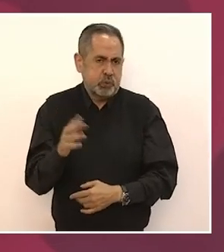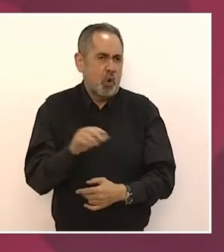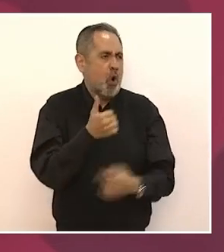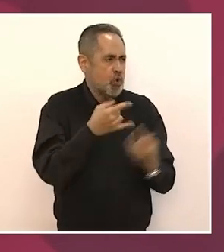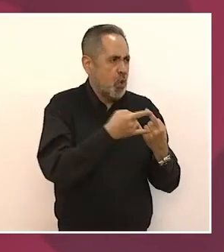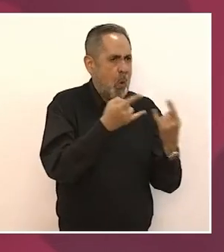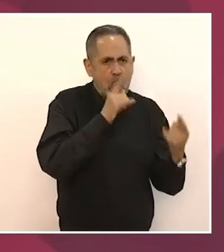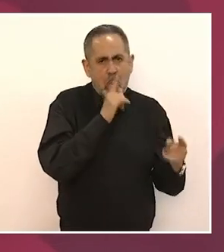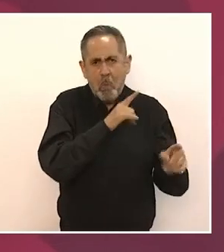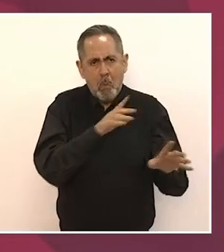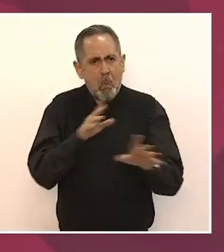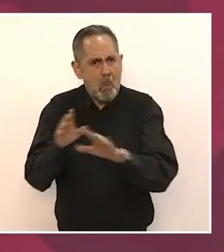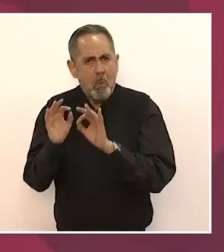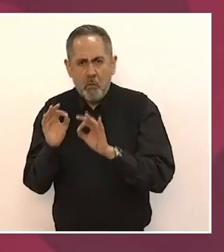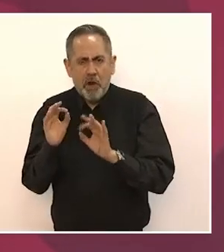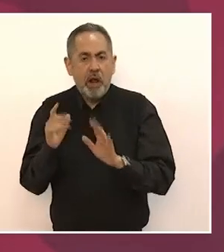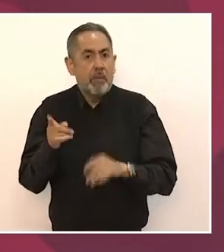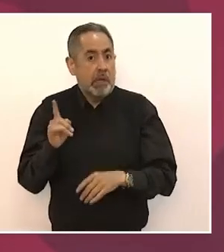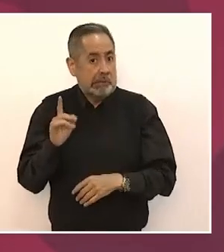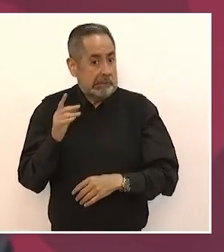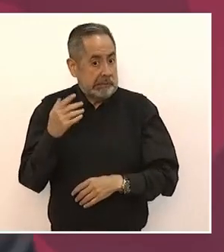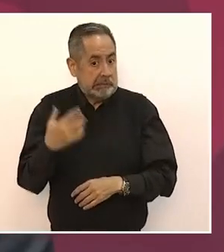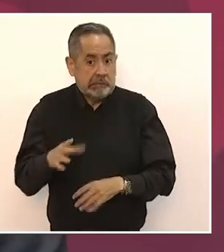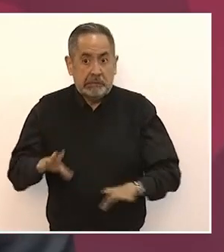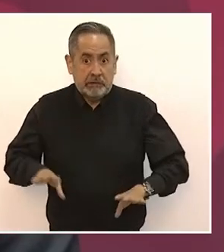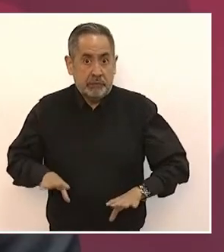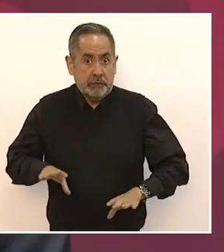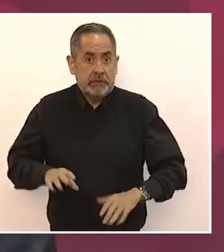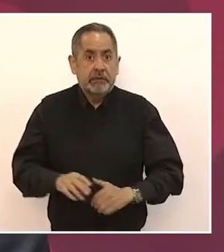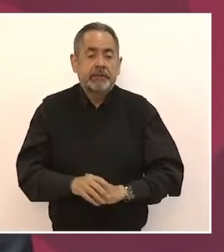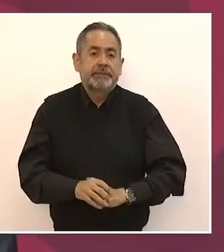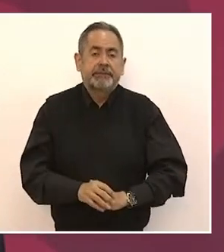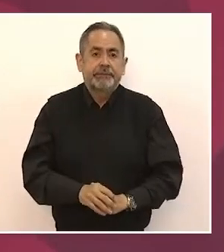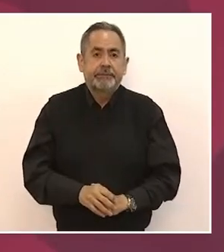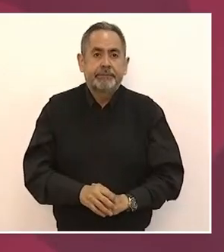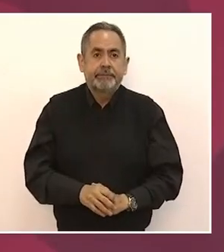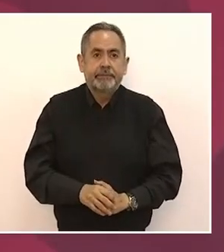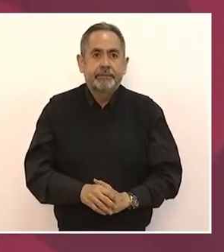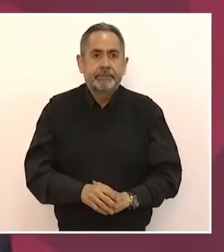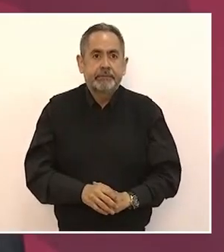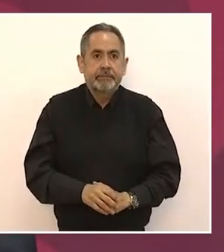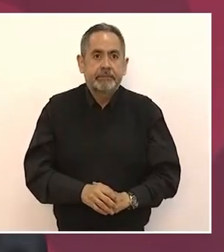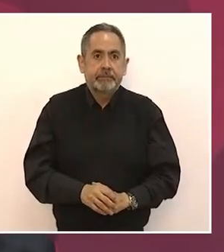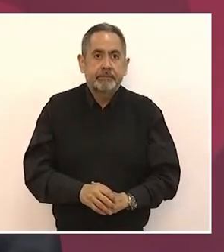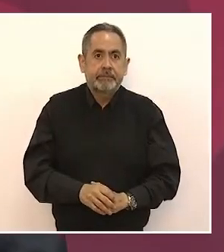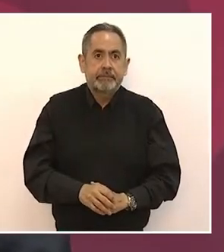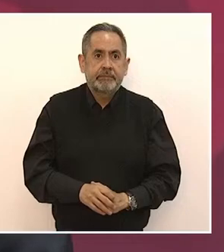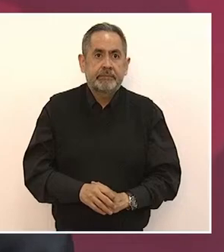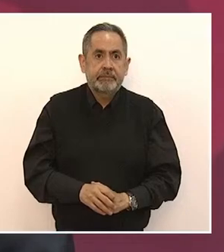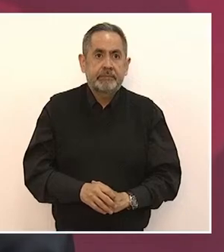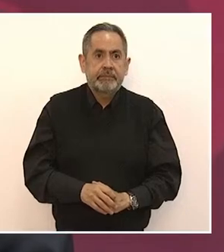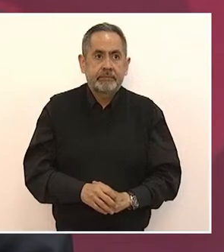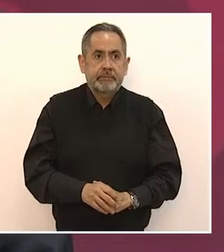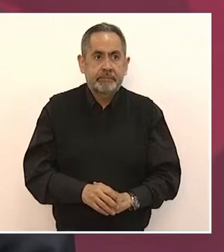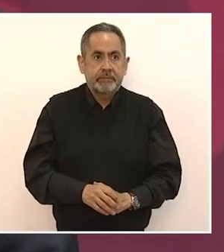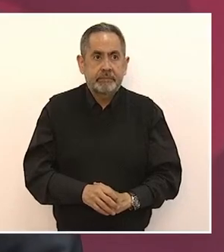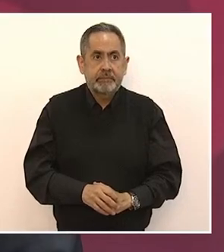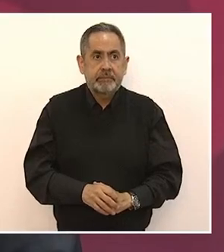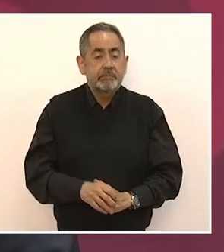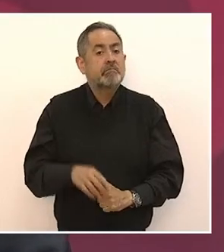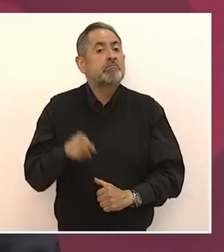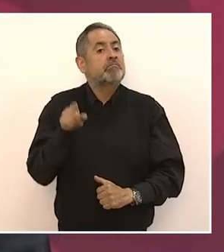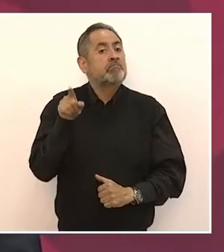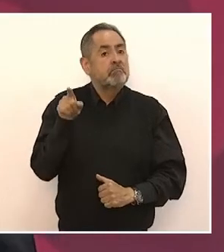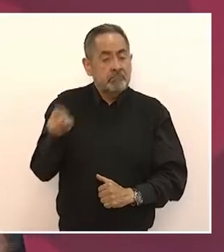tiene la sensibilidad